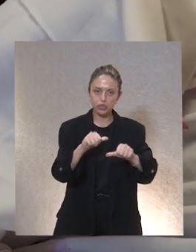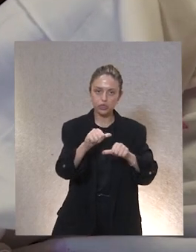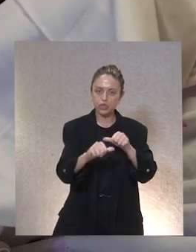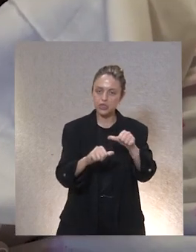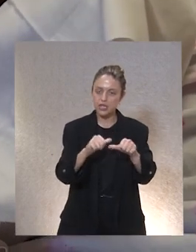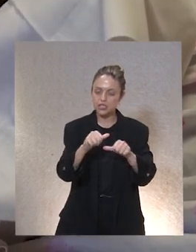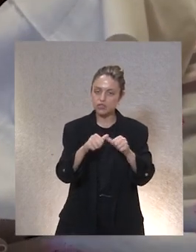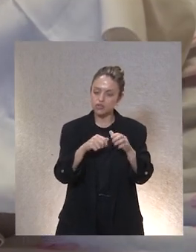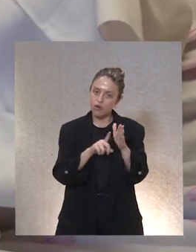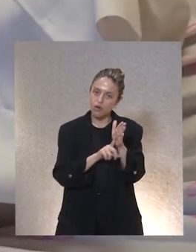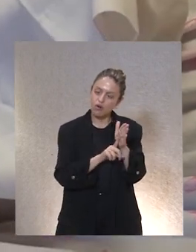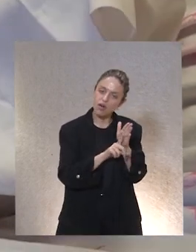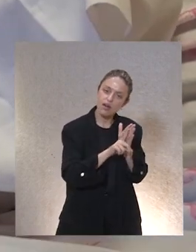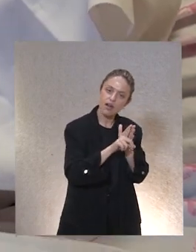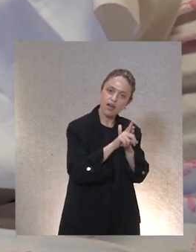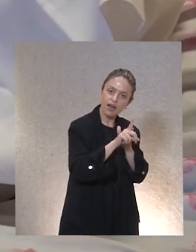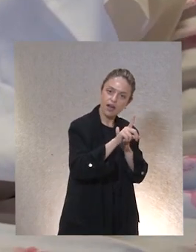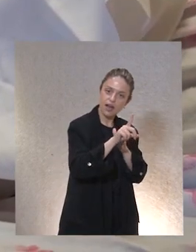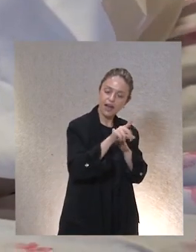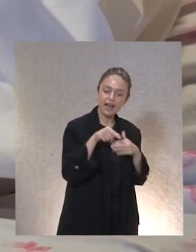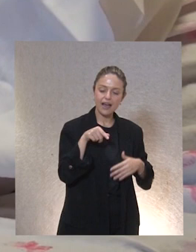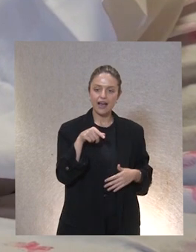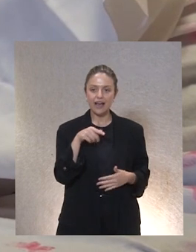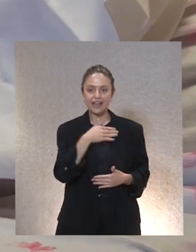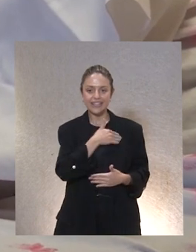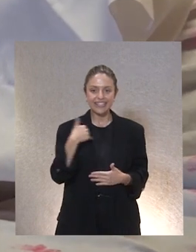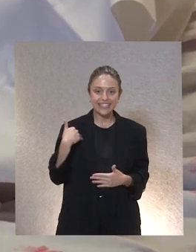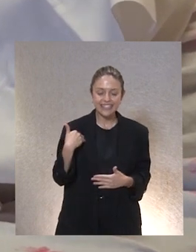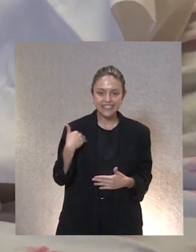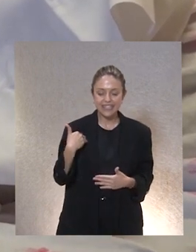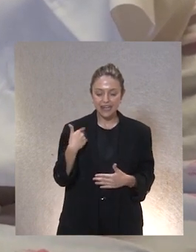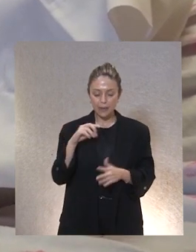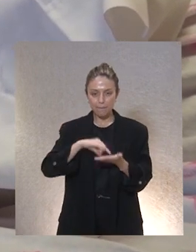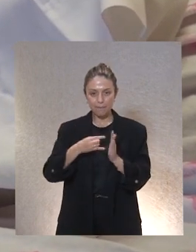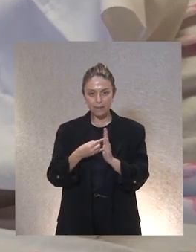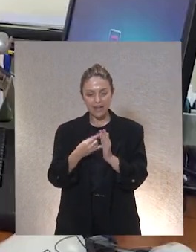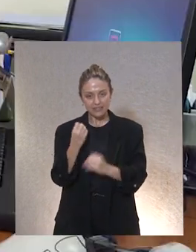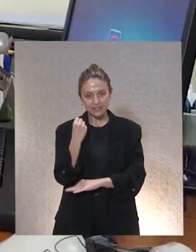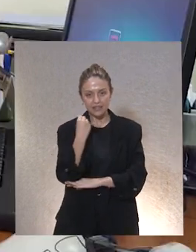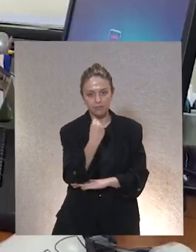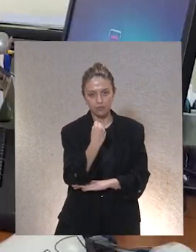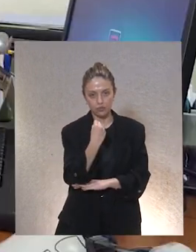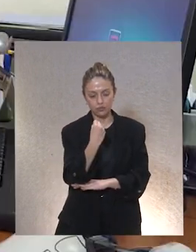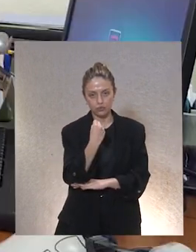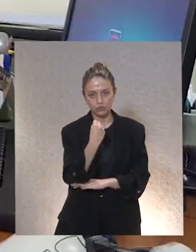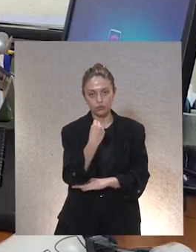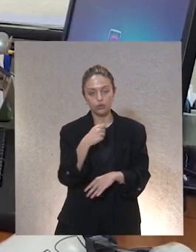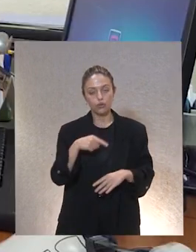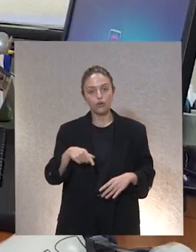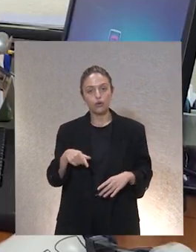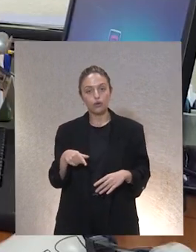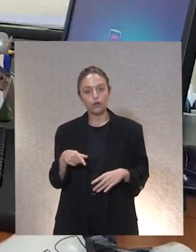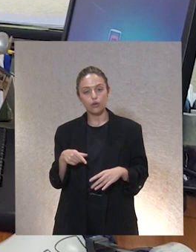diseñando qué es lo que ella quiere que forme parte de su plan de apoyo para esto que ha sido necesario pues realmente